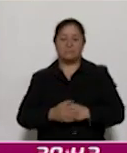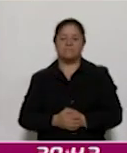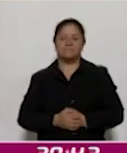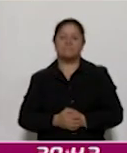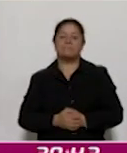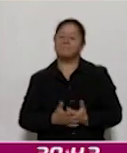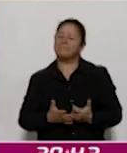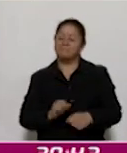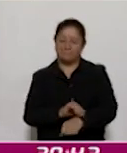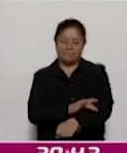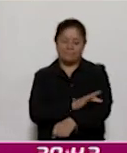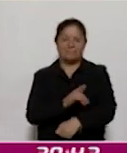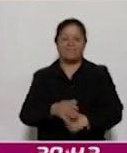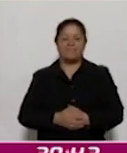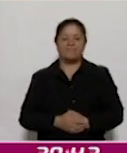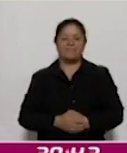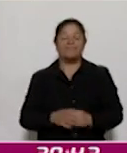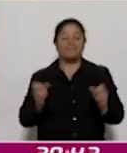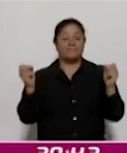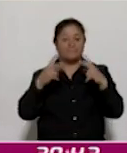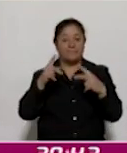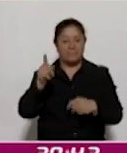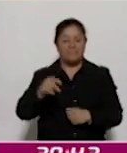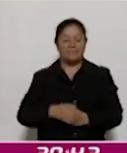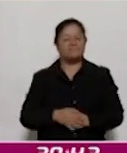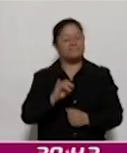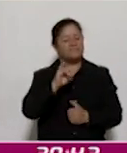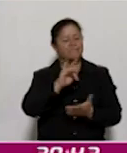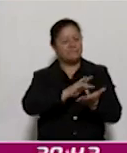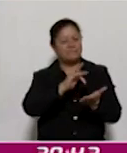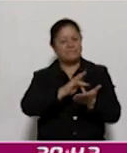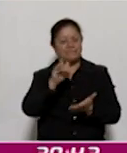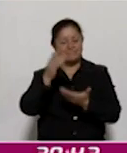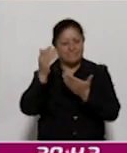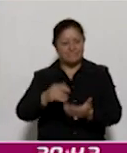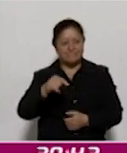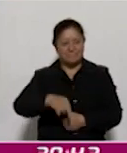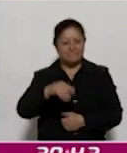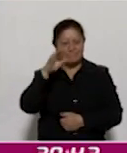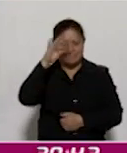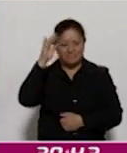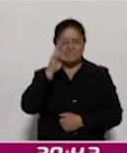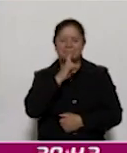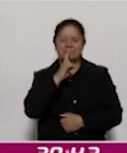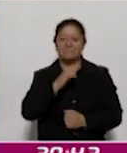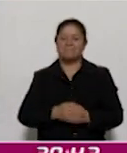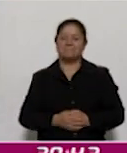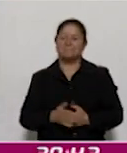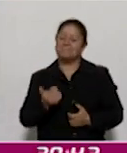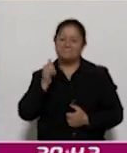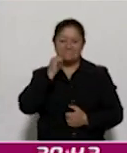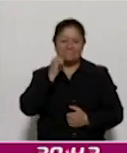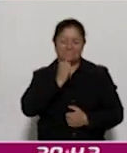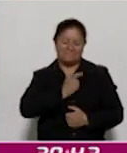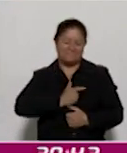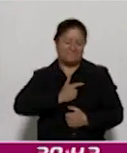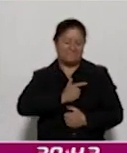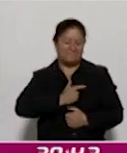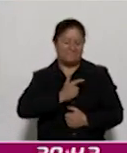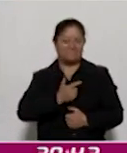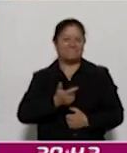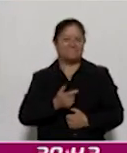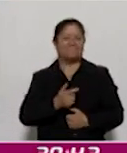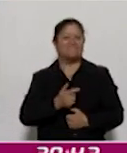emoción y entusiasmo. Allá nos vemos. Claro que sí. Agradecemos mucho su visita aquí a Corazid Noticias. Y como siempre, muy contenta de estar con ustedes.